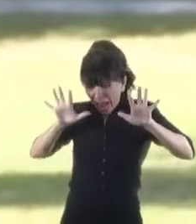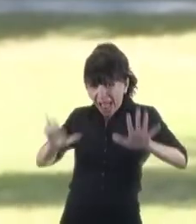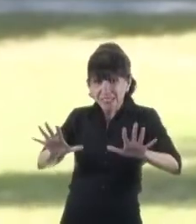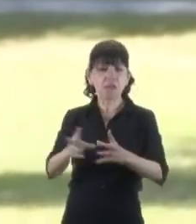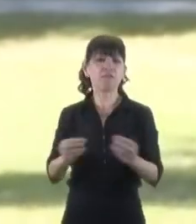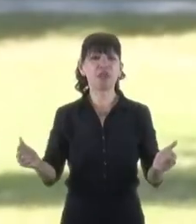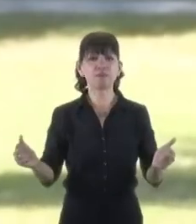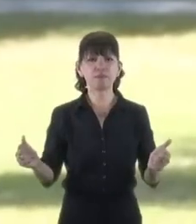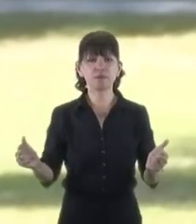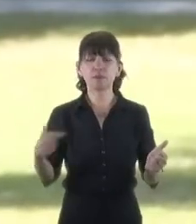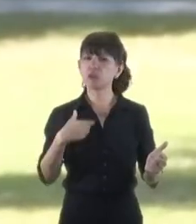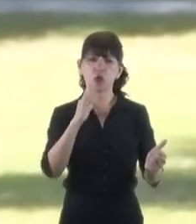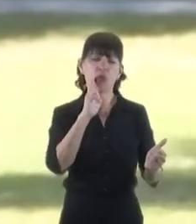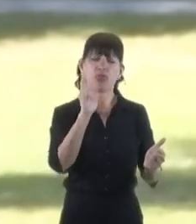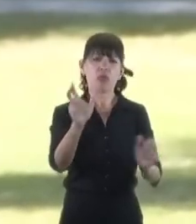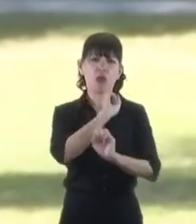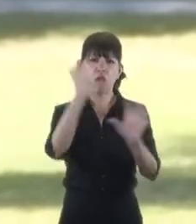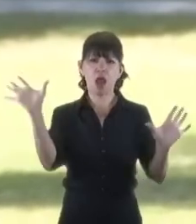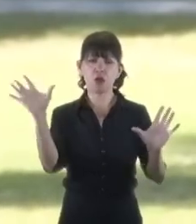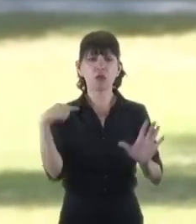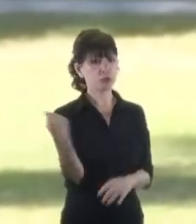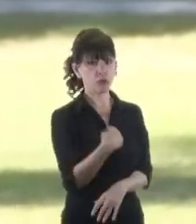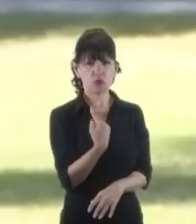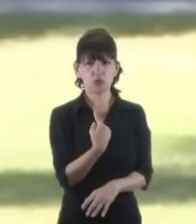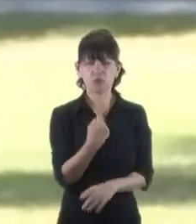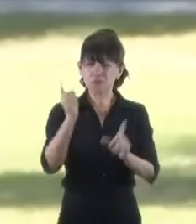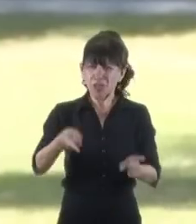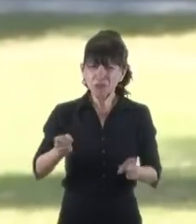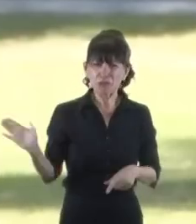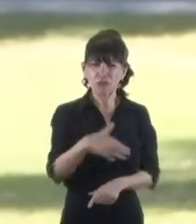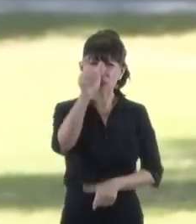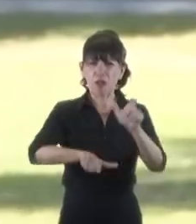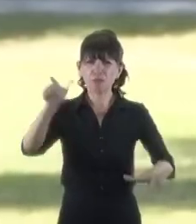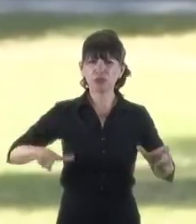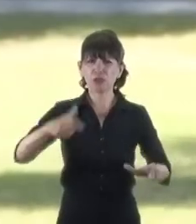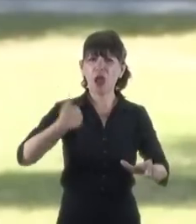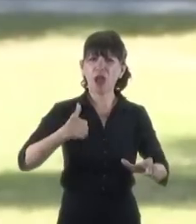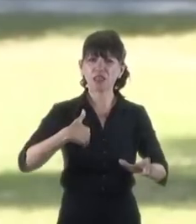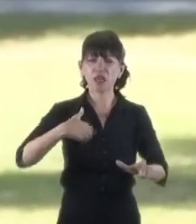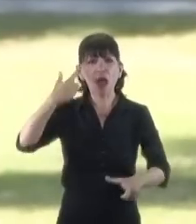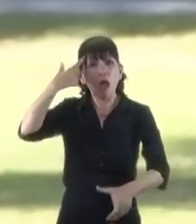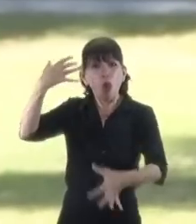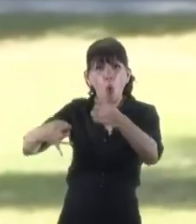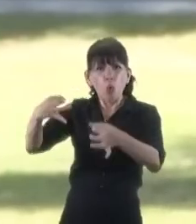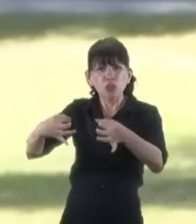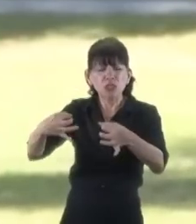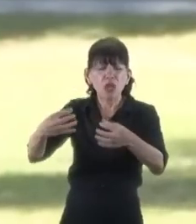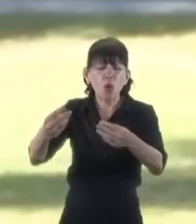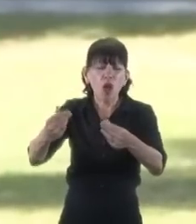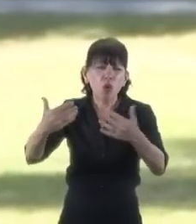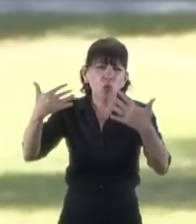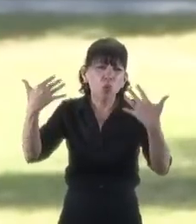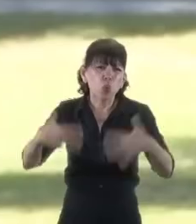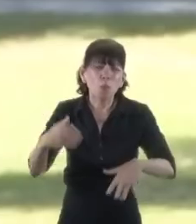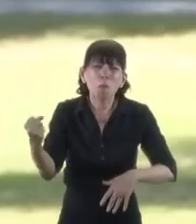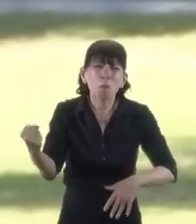Quiero ser muy claro para nosotros y para todo el pueblo argentino la justicia es un valor fundamental. Es